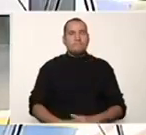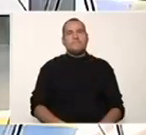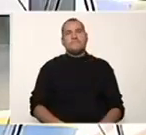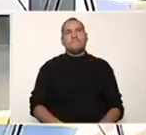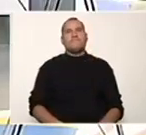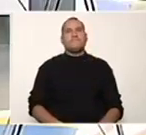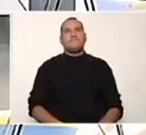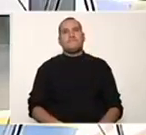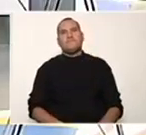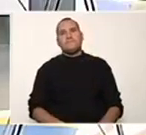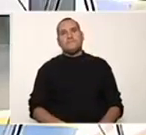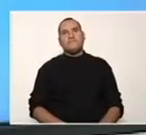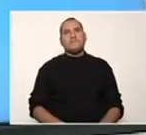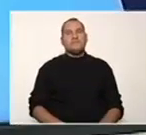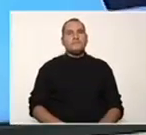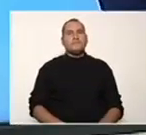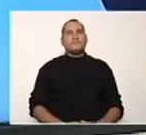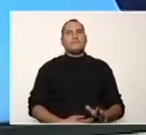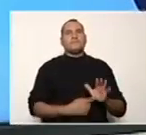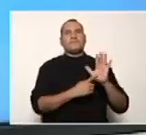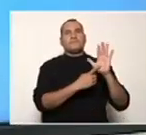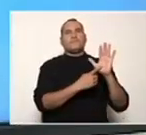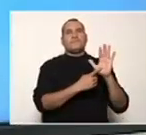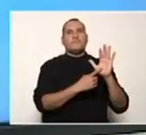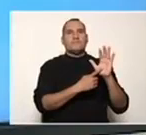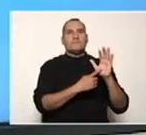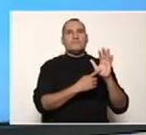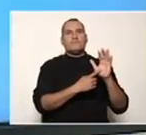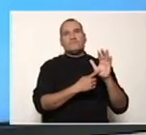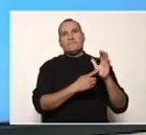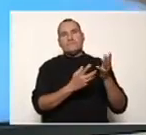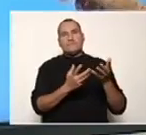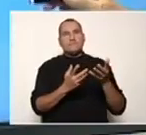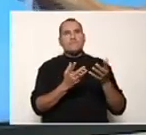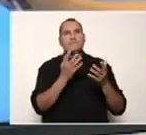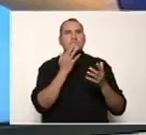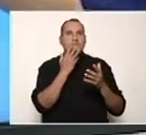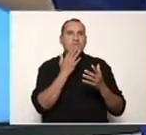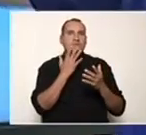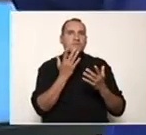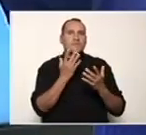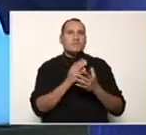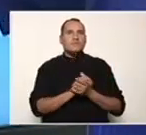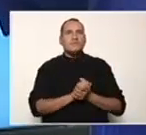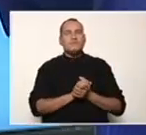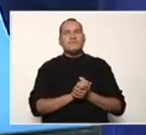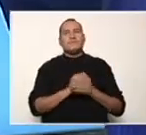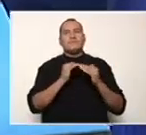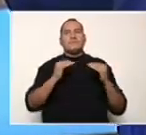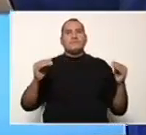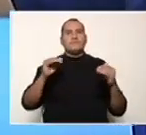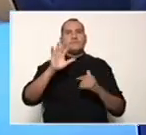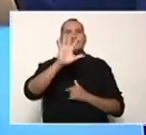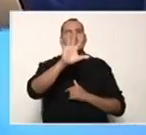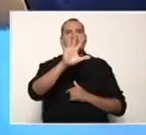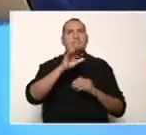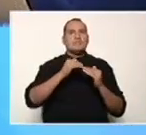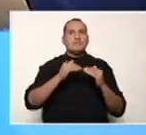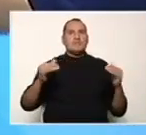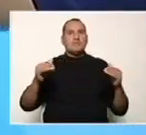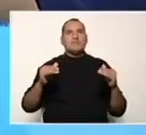dice racionalización con denominador con índice mayor a raíz cuadrada. Tenemos el ejercicio 5